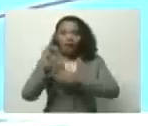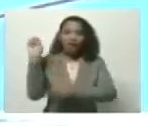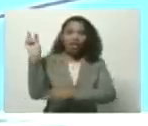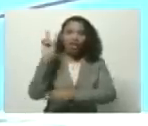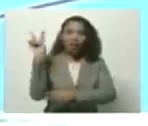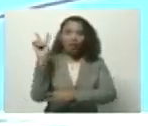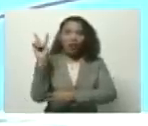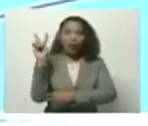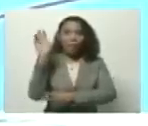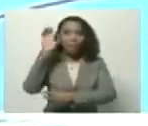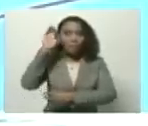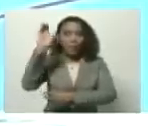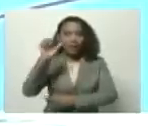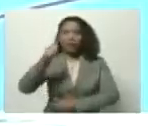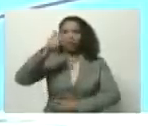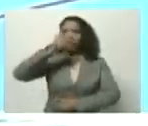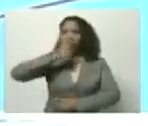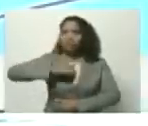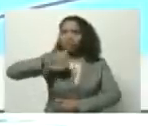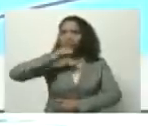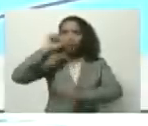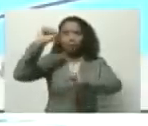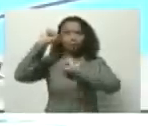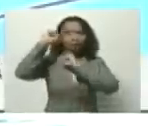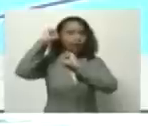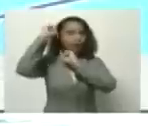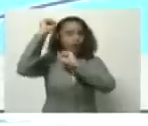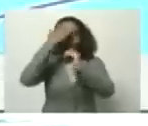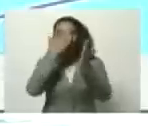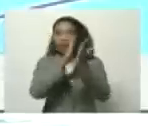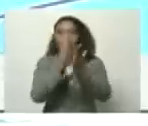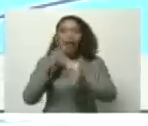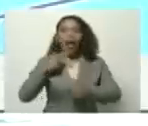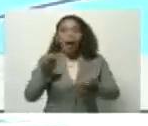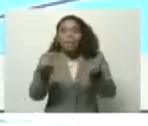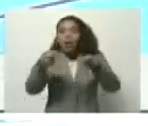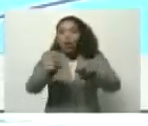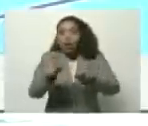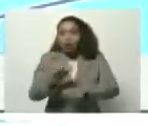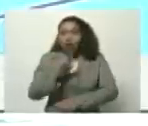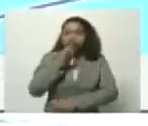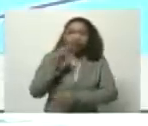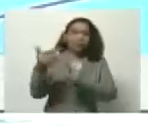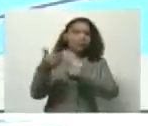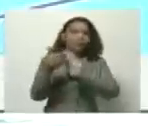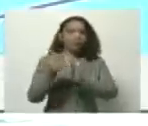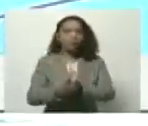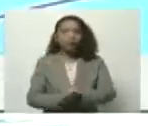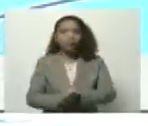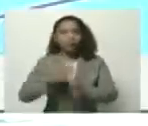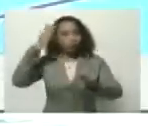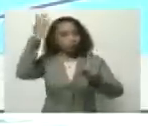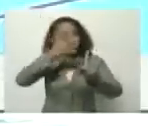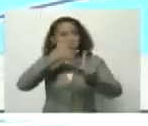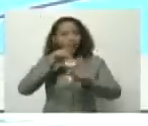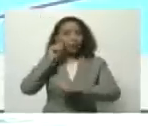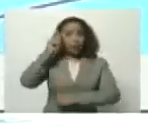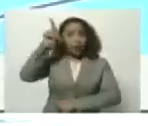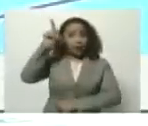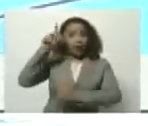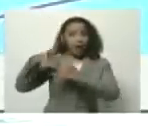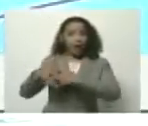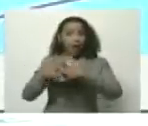un país en resistencia victoriosa frente al bloqueo criminal, instruido desde Washington.